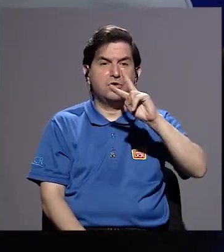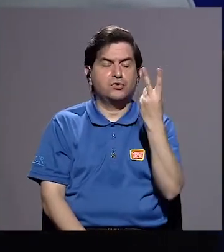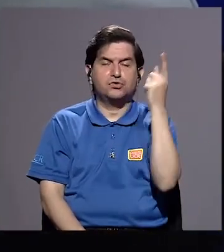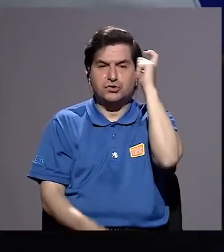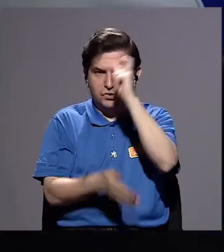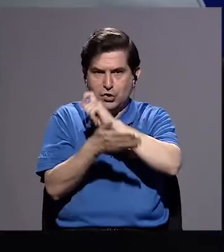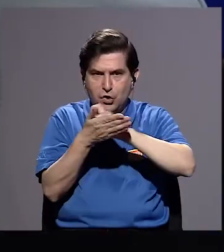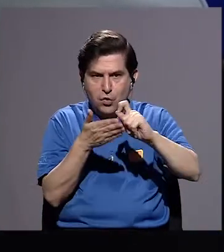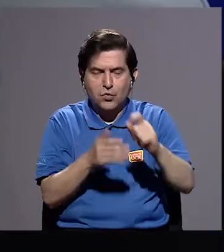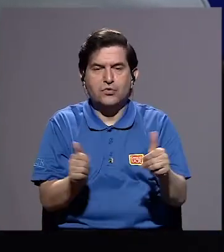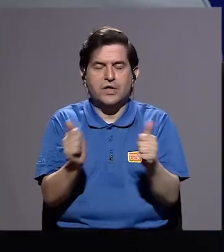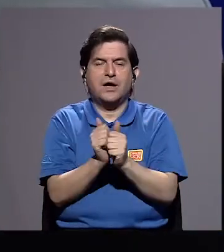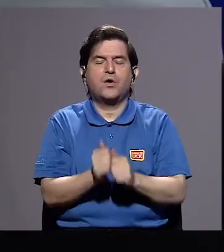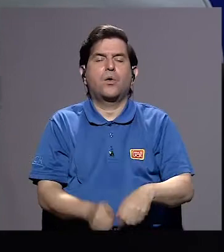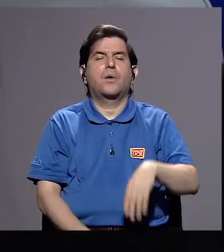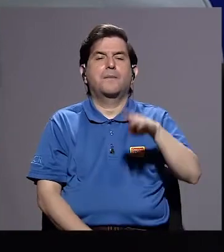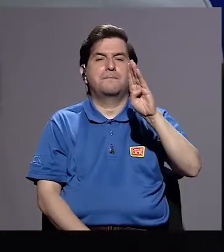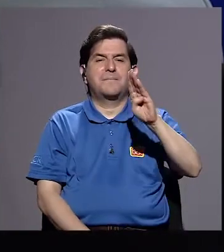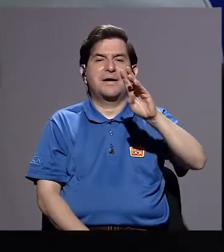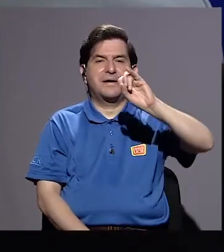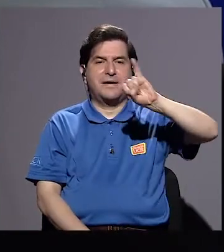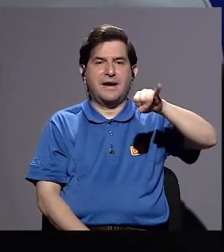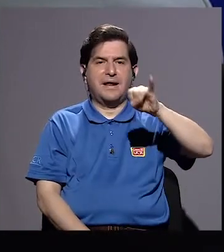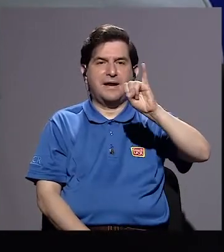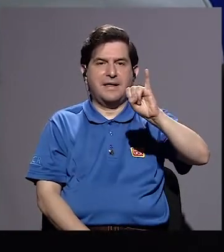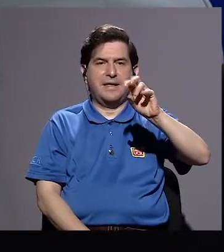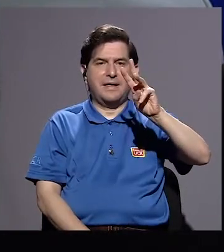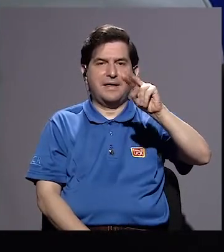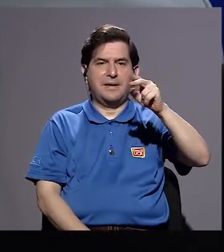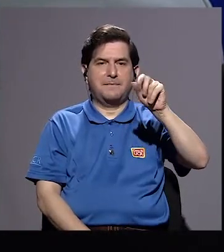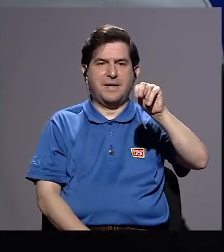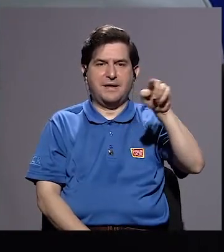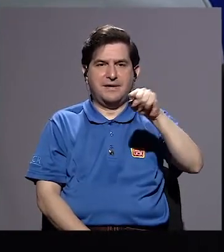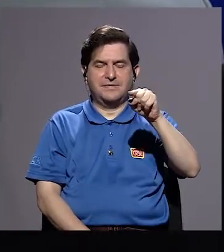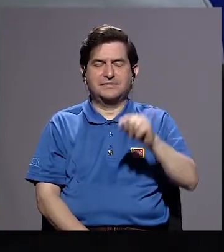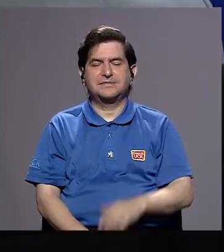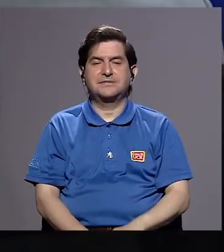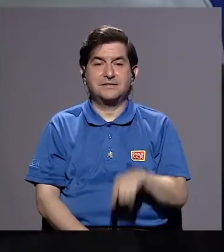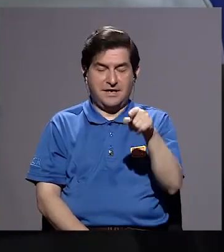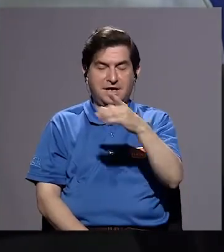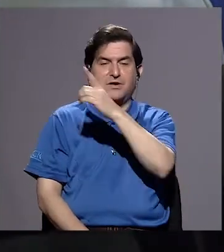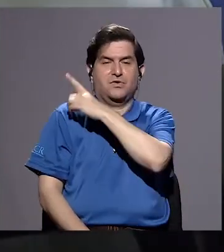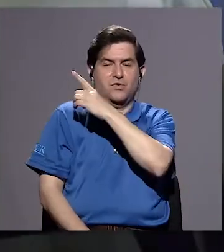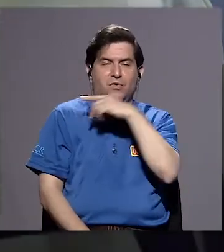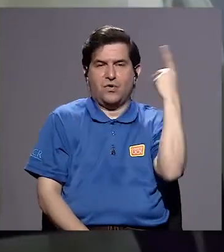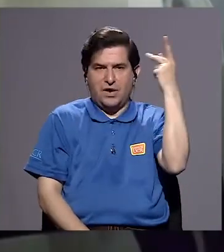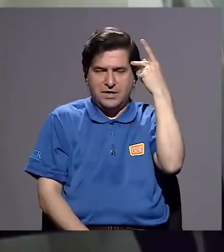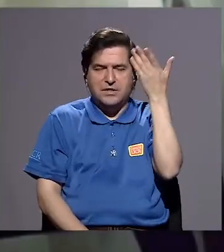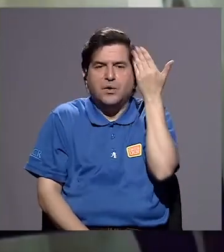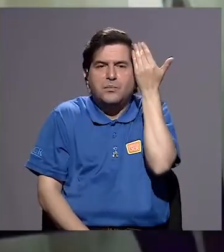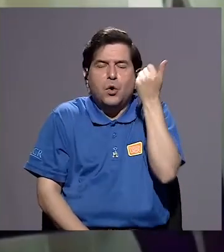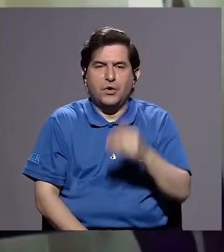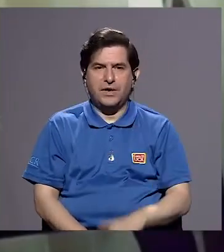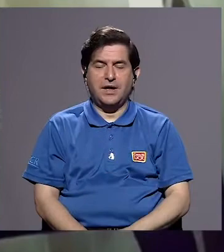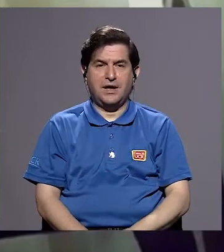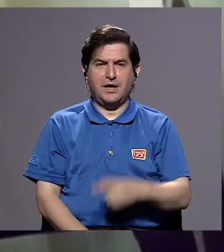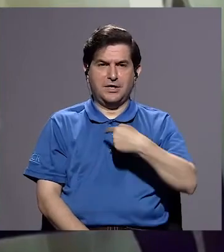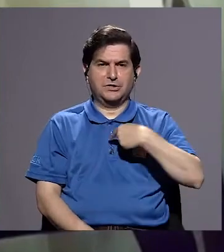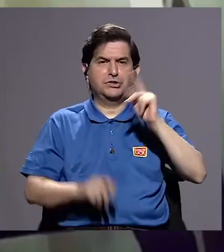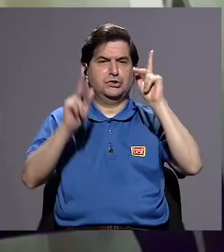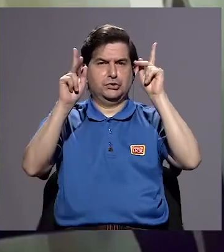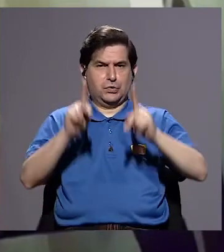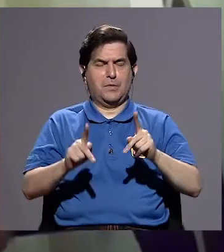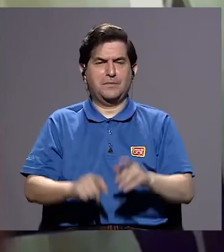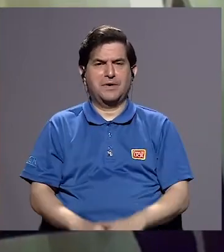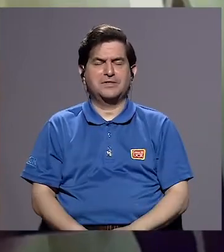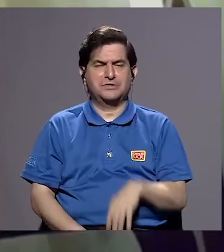la segunda secretaria con don Bernal Jiménez, que estuve en el directorio político. ¿Por qué razón? Porque